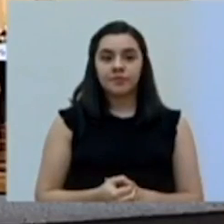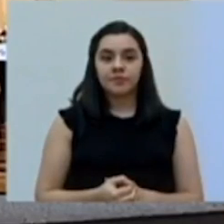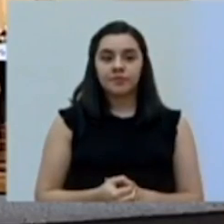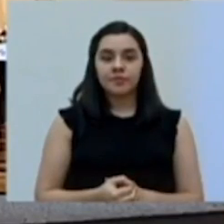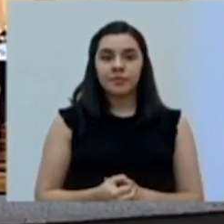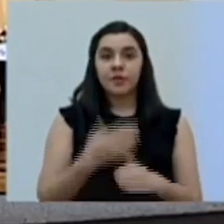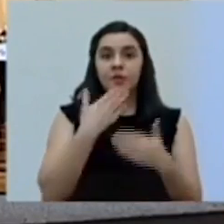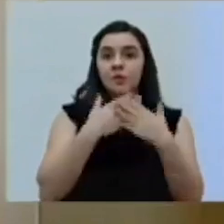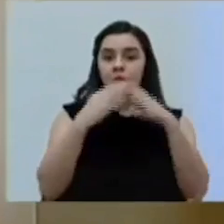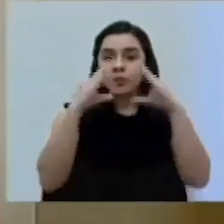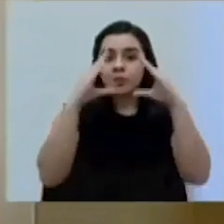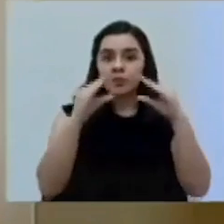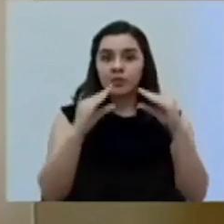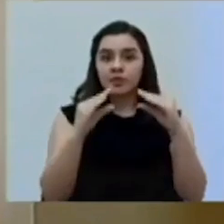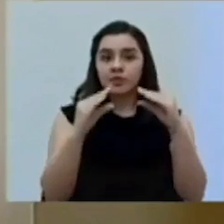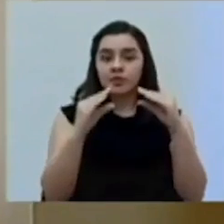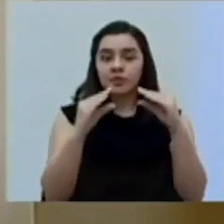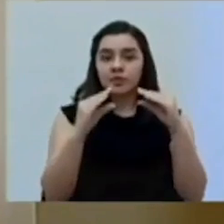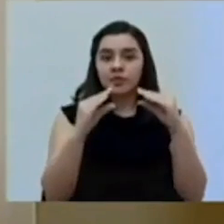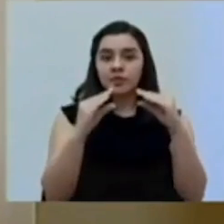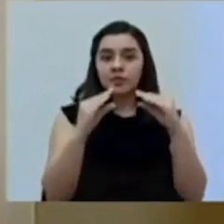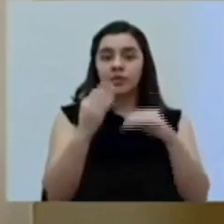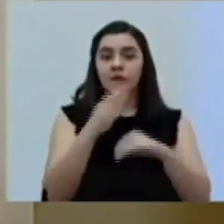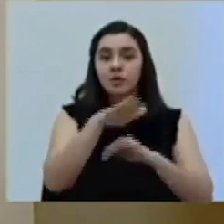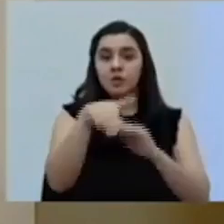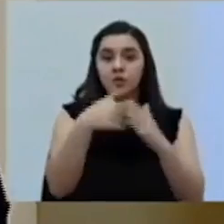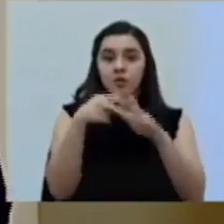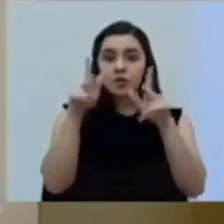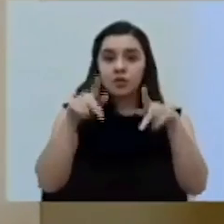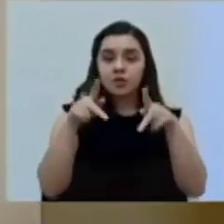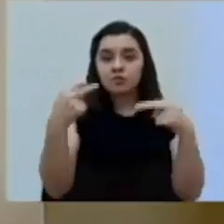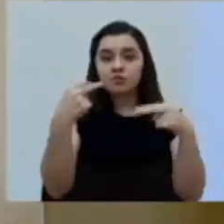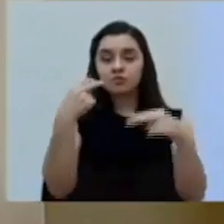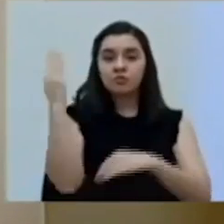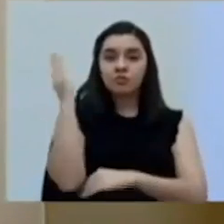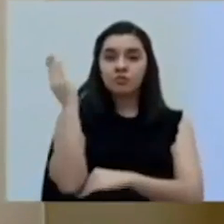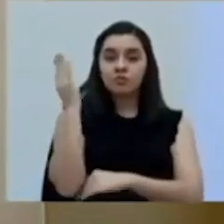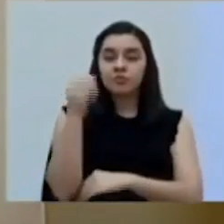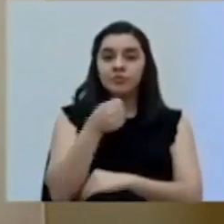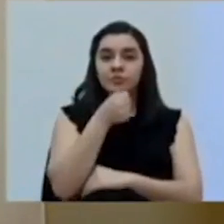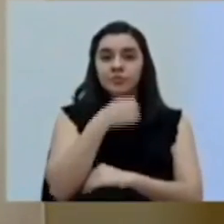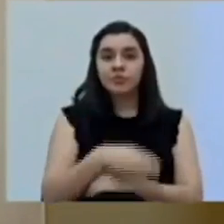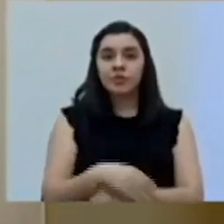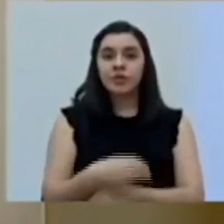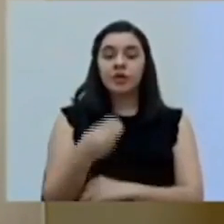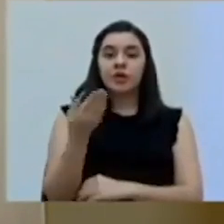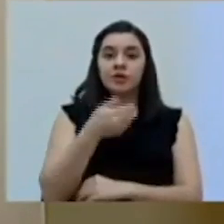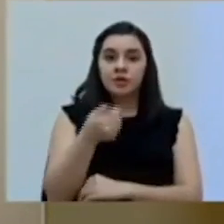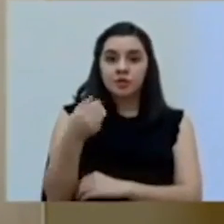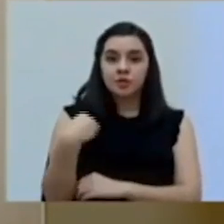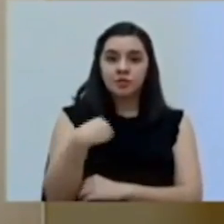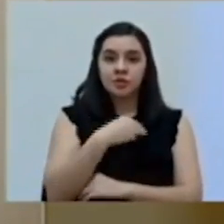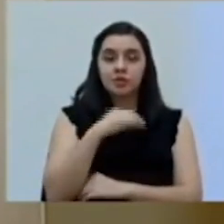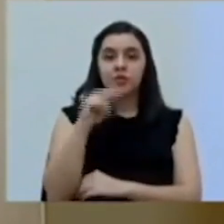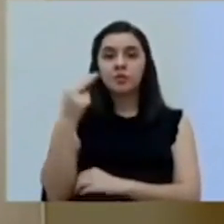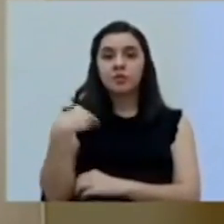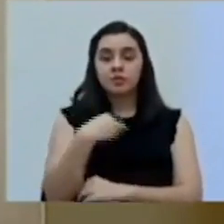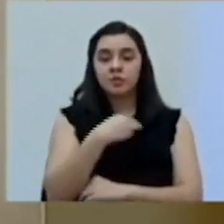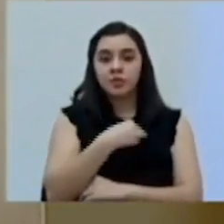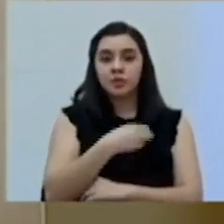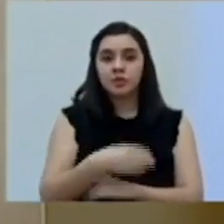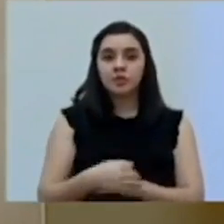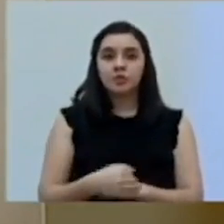Muy buenas tardes a todas las personas que siguen esta transmisión, al señor ministro, al señor viceministro,